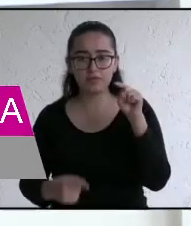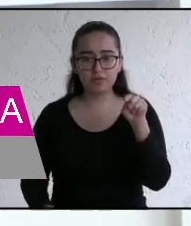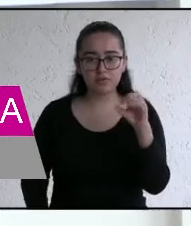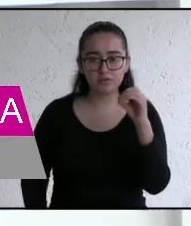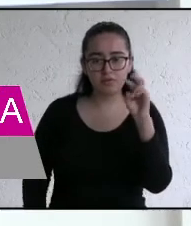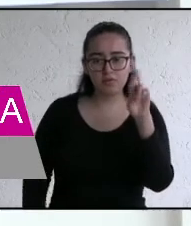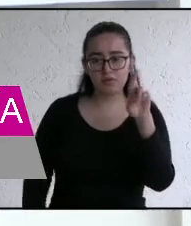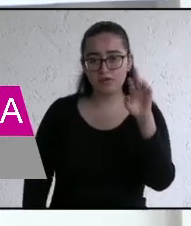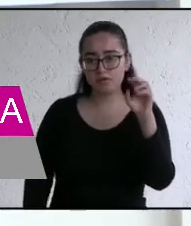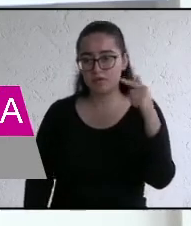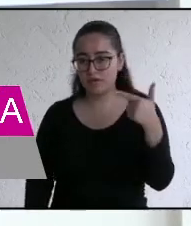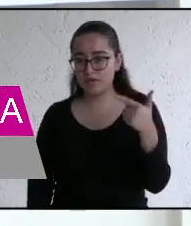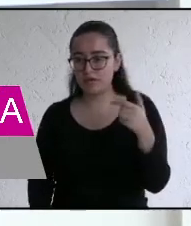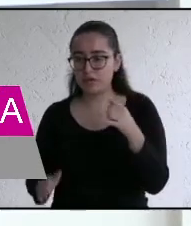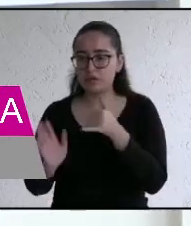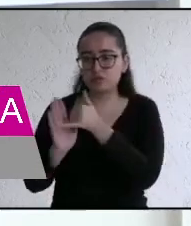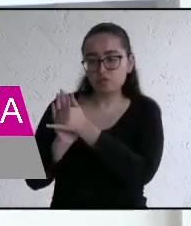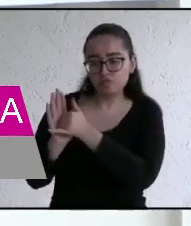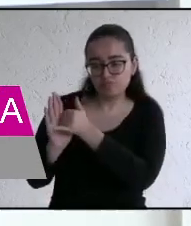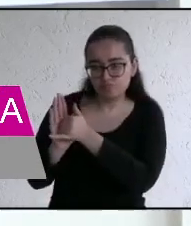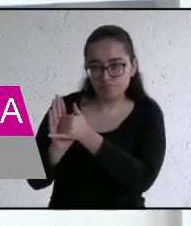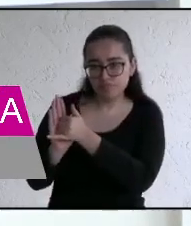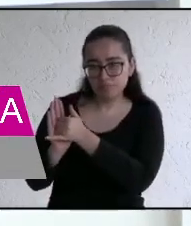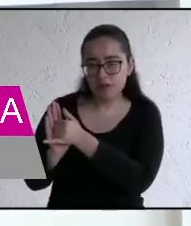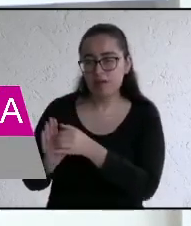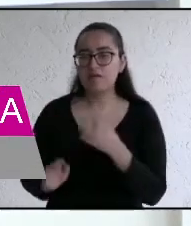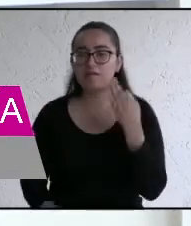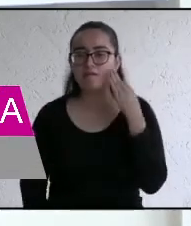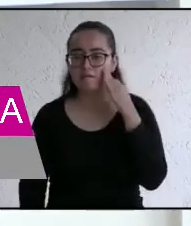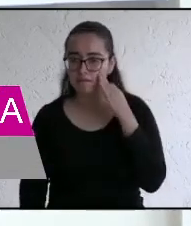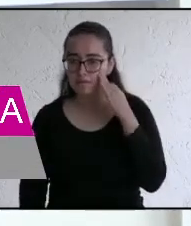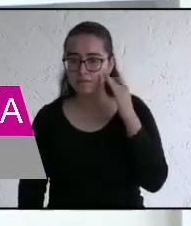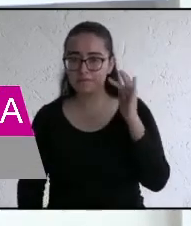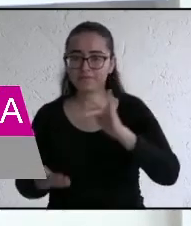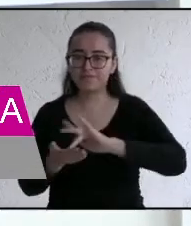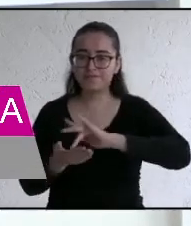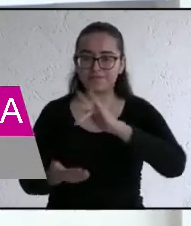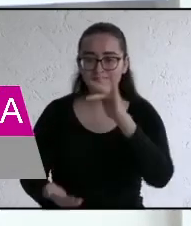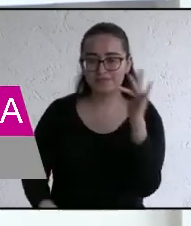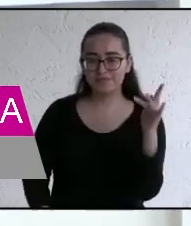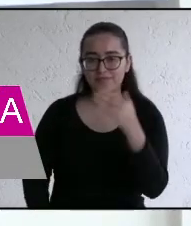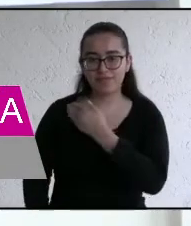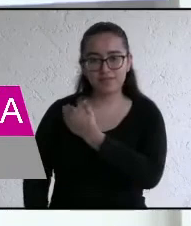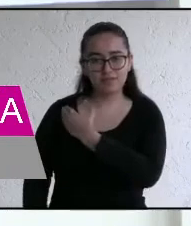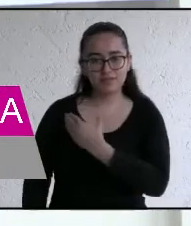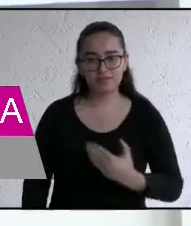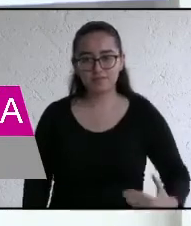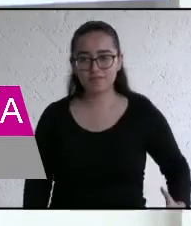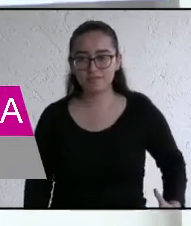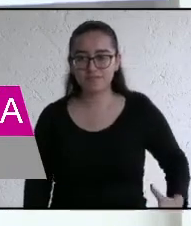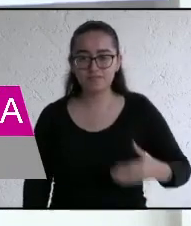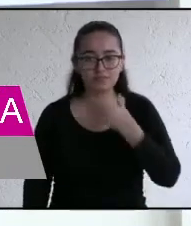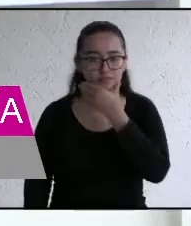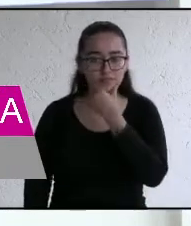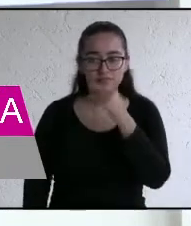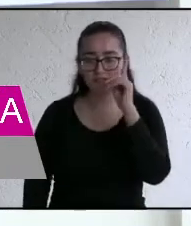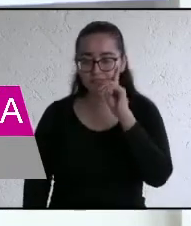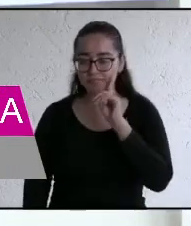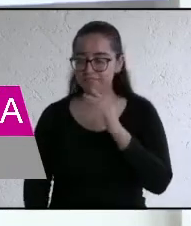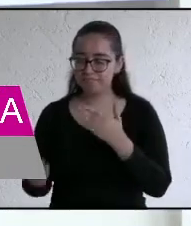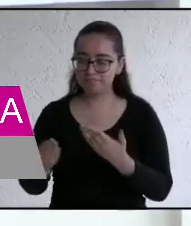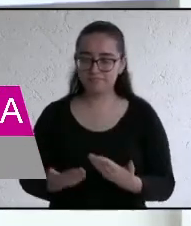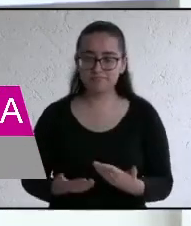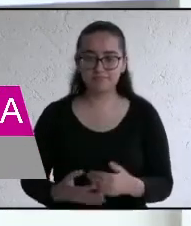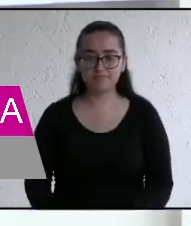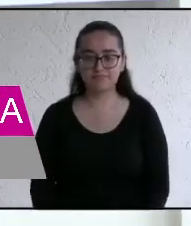YouTube y Facebook. Y por supuesto, agradecemos a los candidatos y candidatas presentes. A continuación,